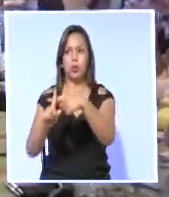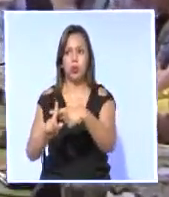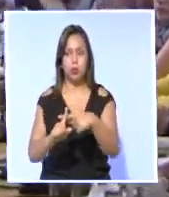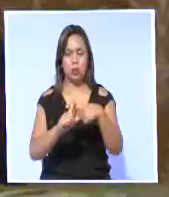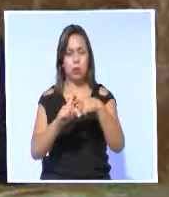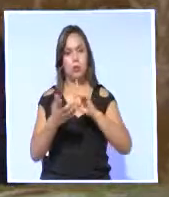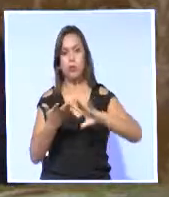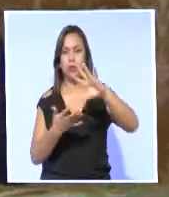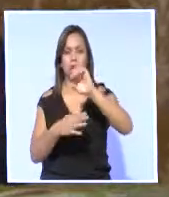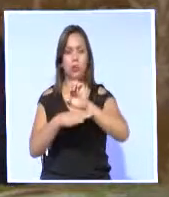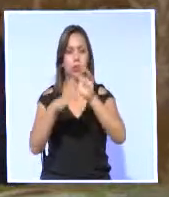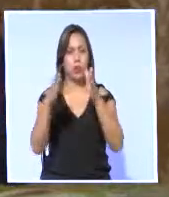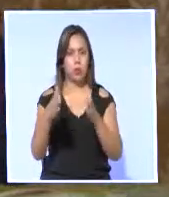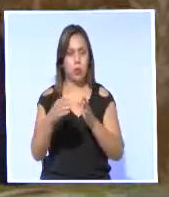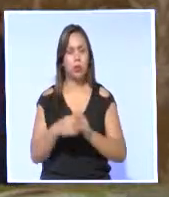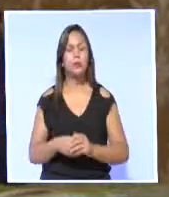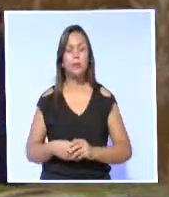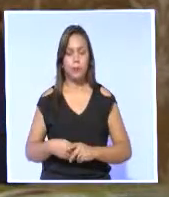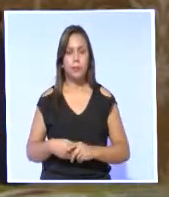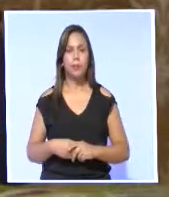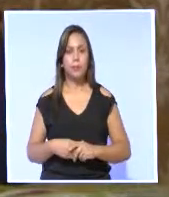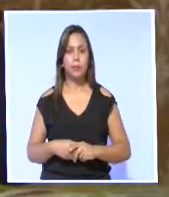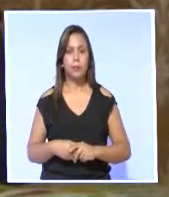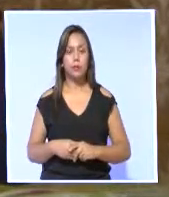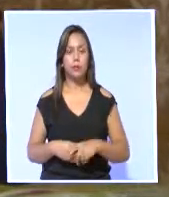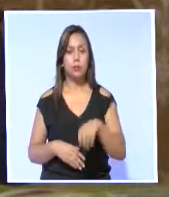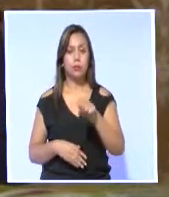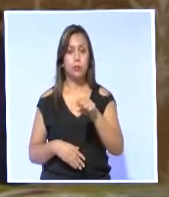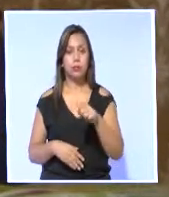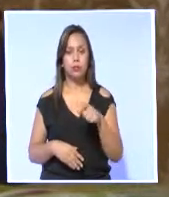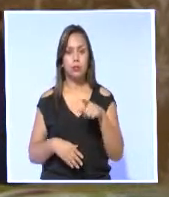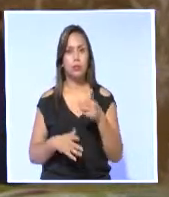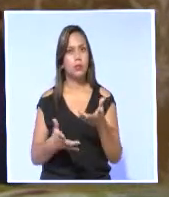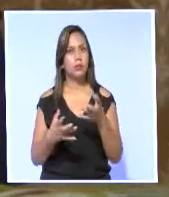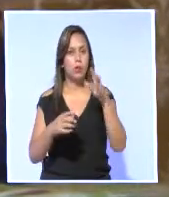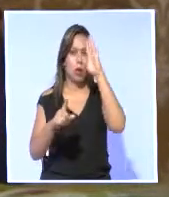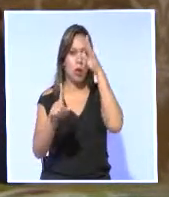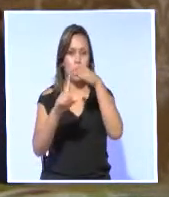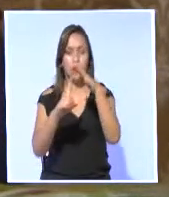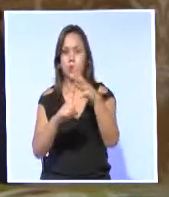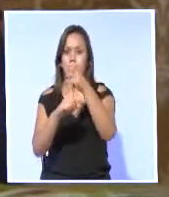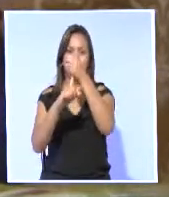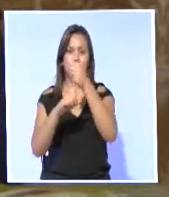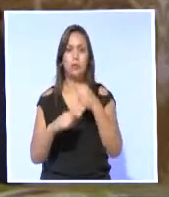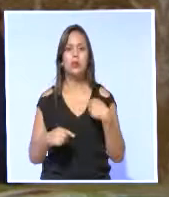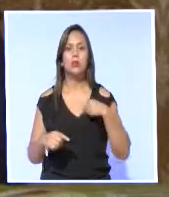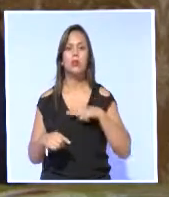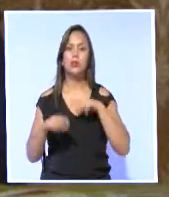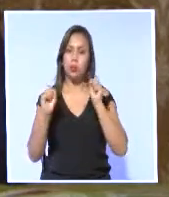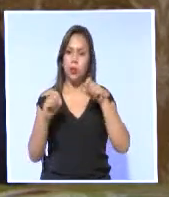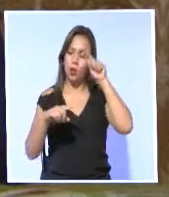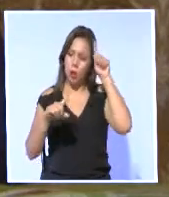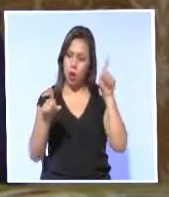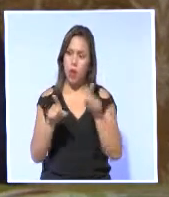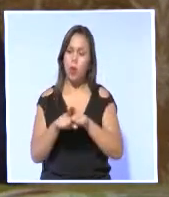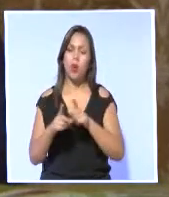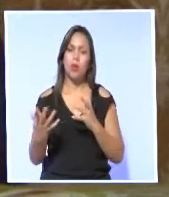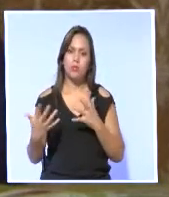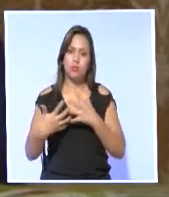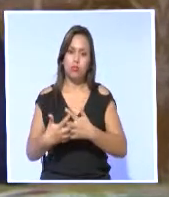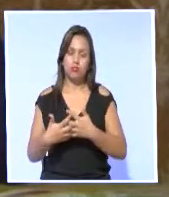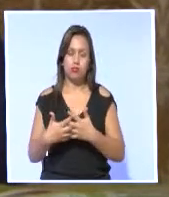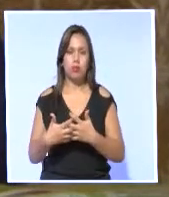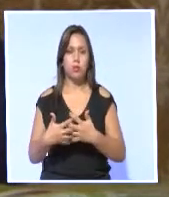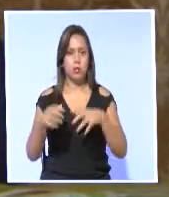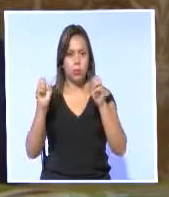ciudadanos. posible que planteando grandes objetivos nacionales lleguemos a acuerdos con facilidad. Yo sé que no